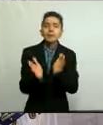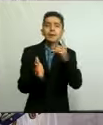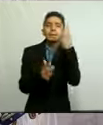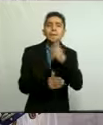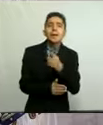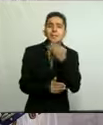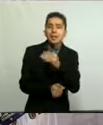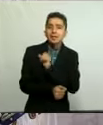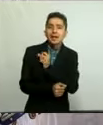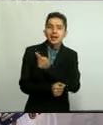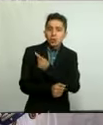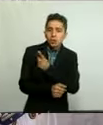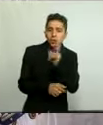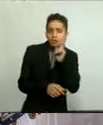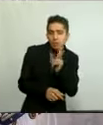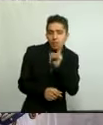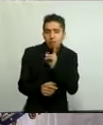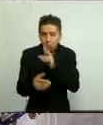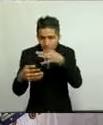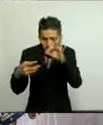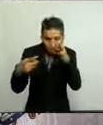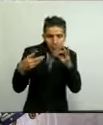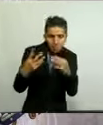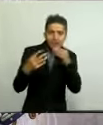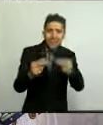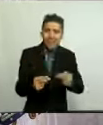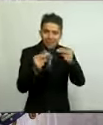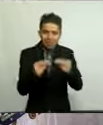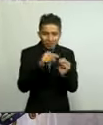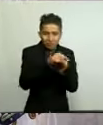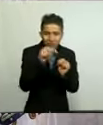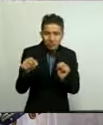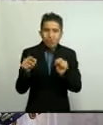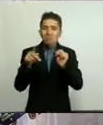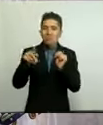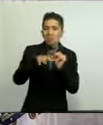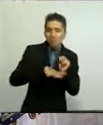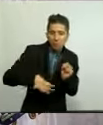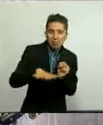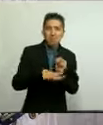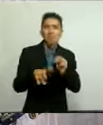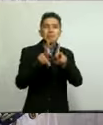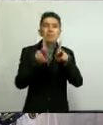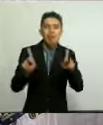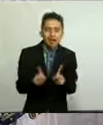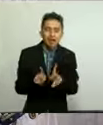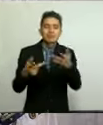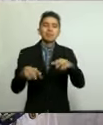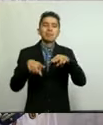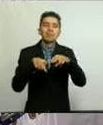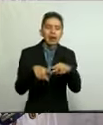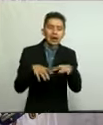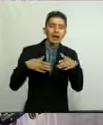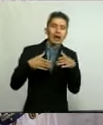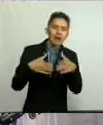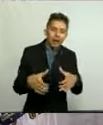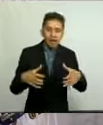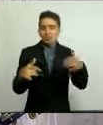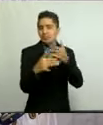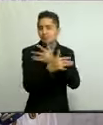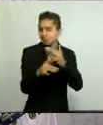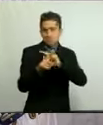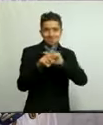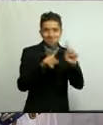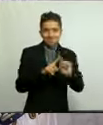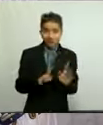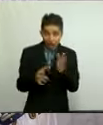prácticas sanitarias, sobre todo el negocio, espacios públicos como plazas, parques, calles y que ahora